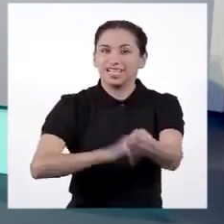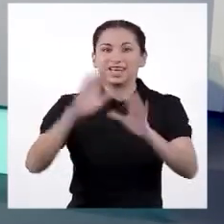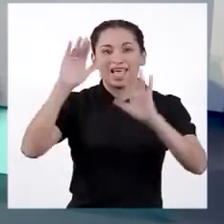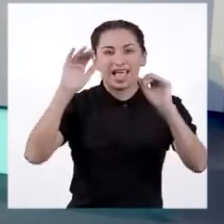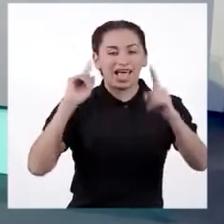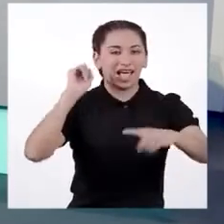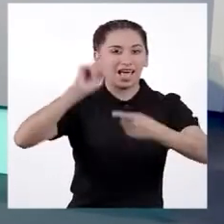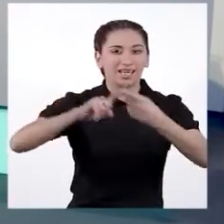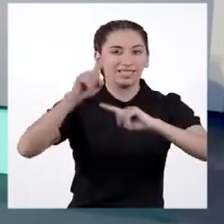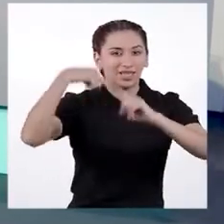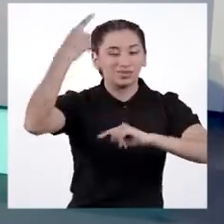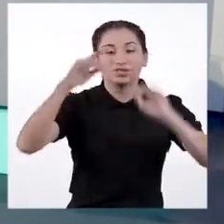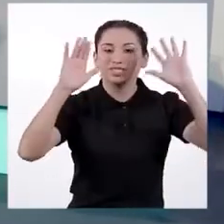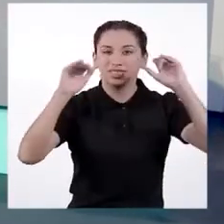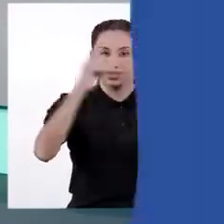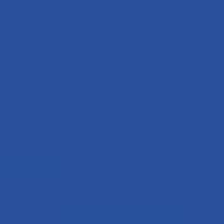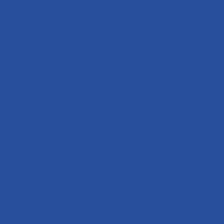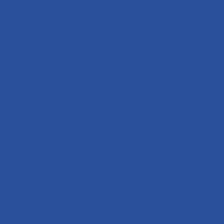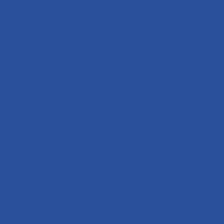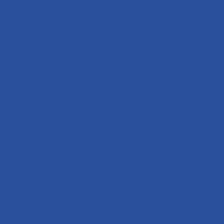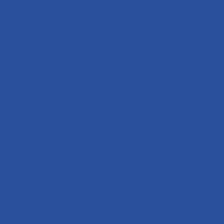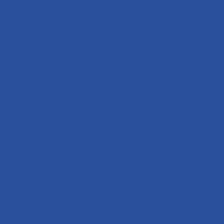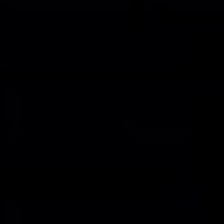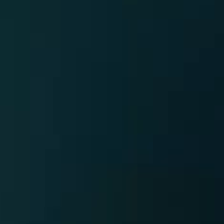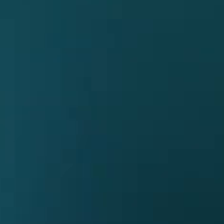¡Hasta pronto! ¡Chau, chau! ¡Cuídense mucho!